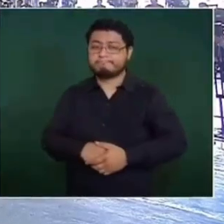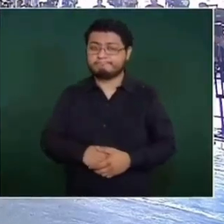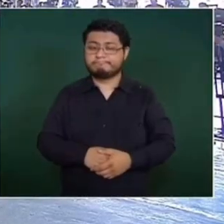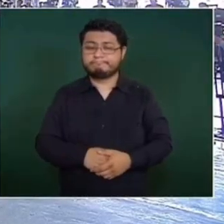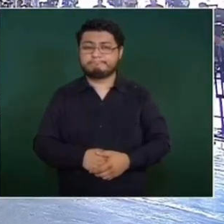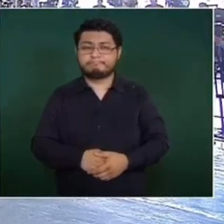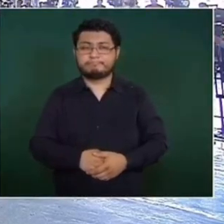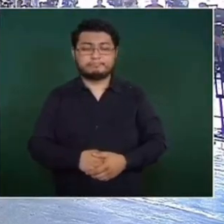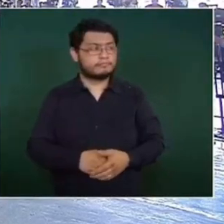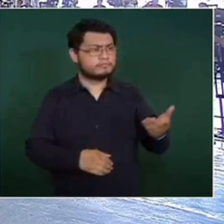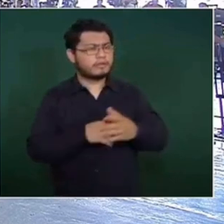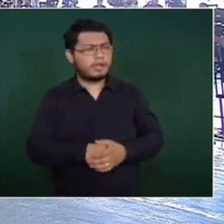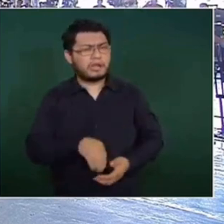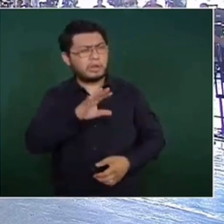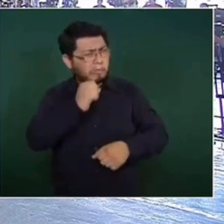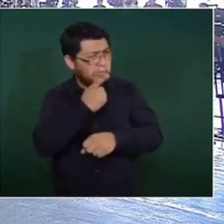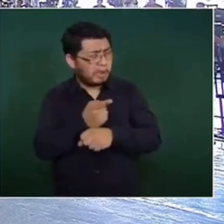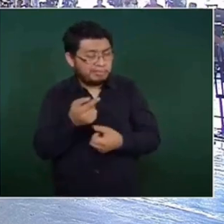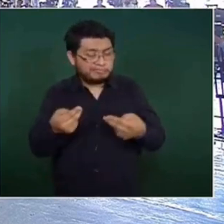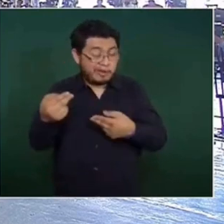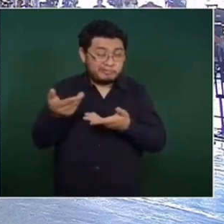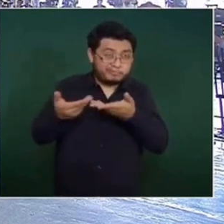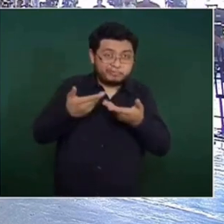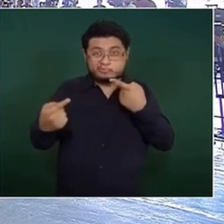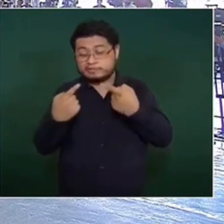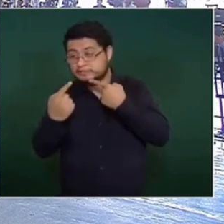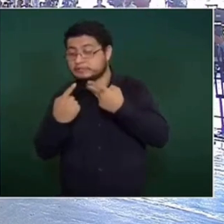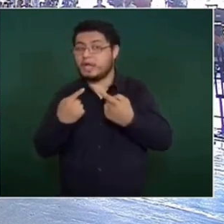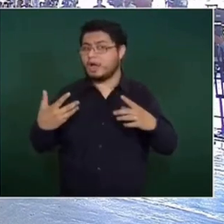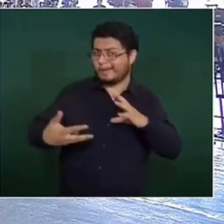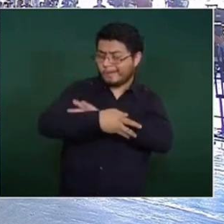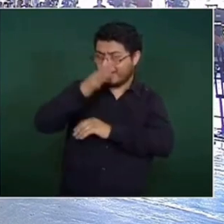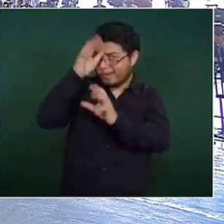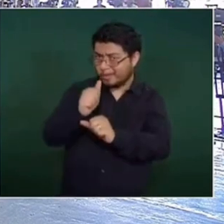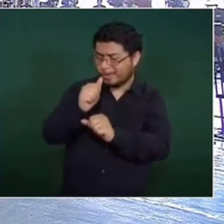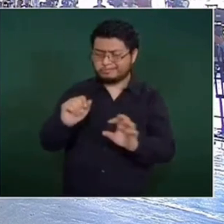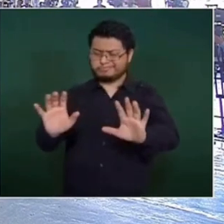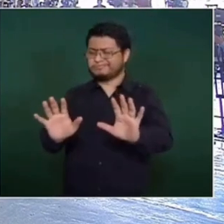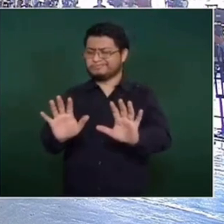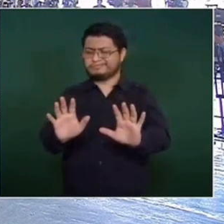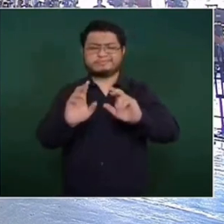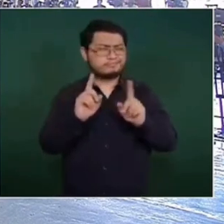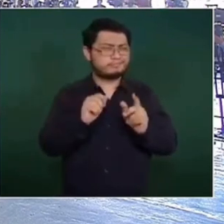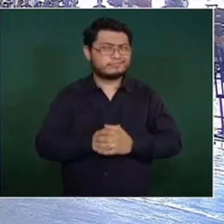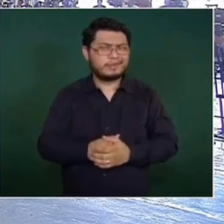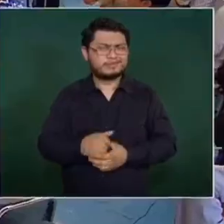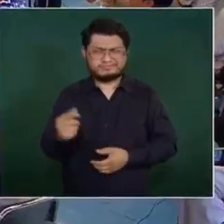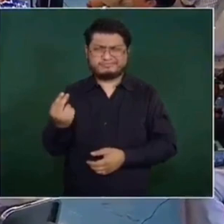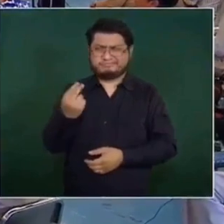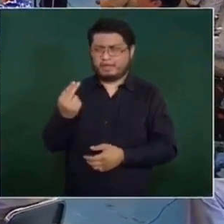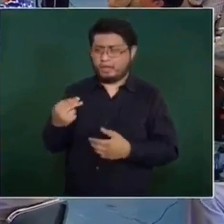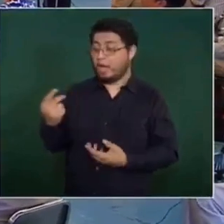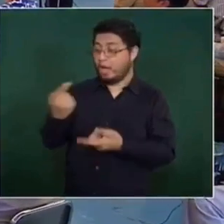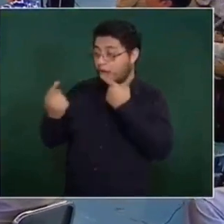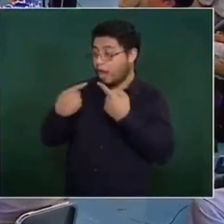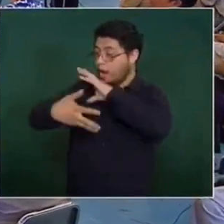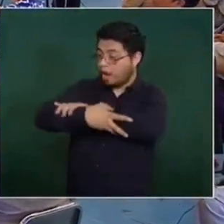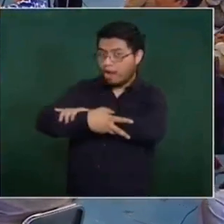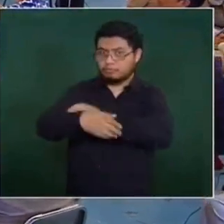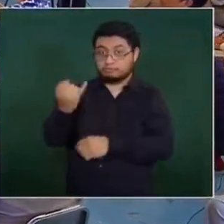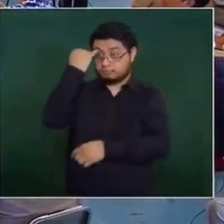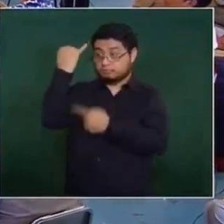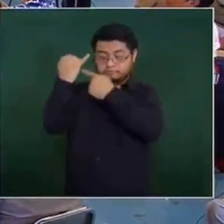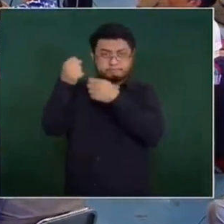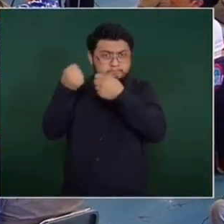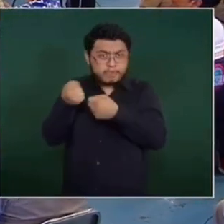Si me hubiera oportunidad de negociar, porque así como están ahora las posiciones, parecería que esta reforma no va a pasar el PRI ya también. No, porque no se trata de negociar. Los principios no se